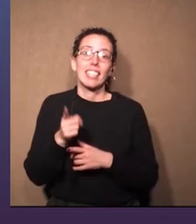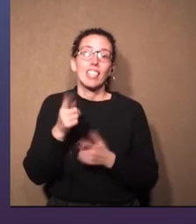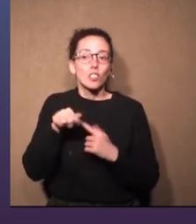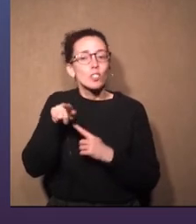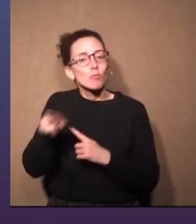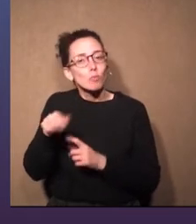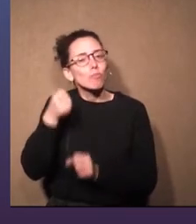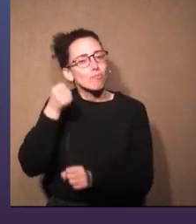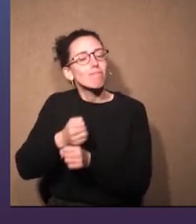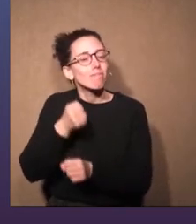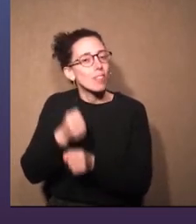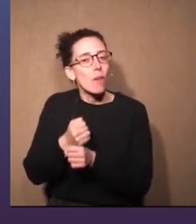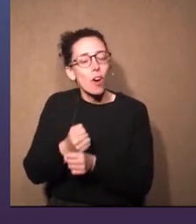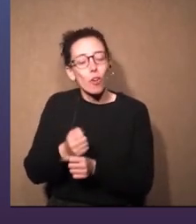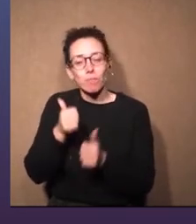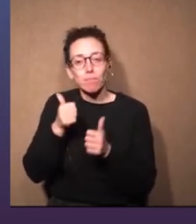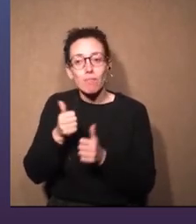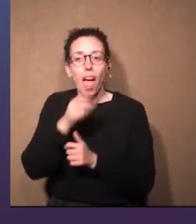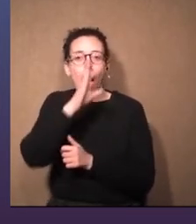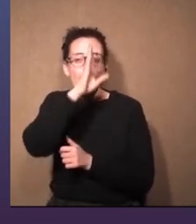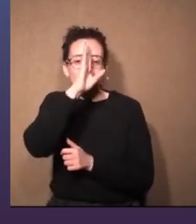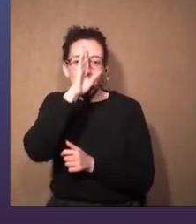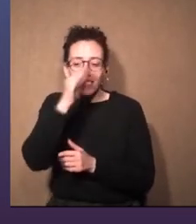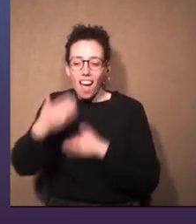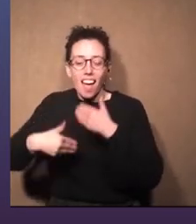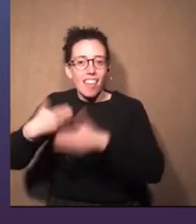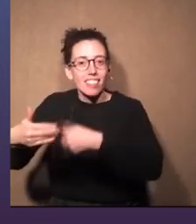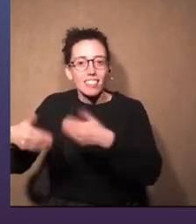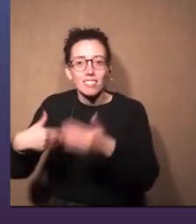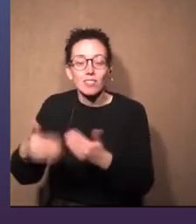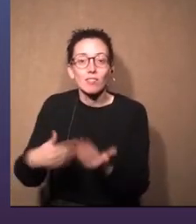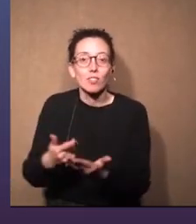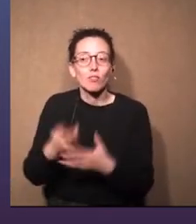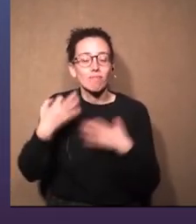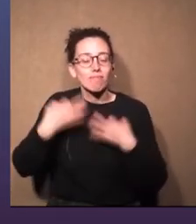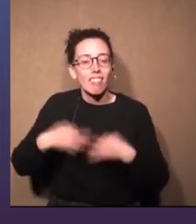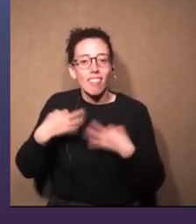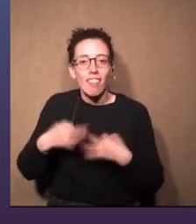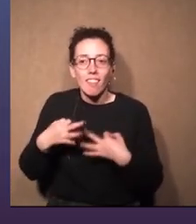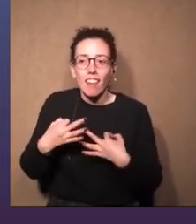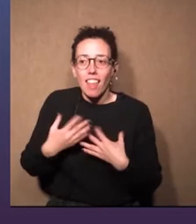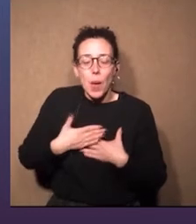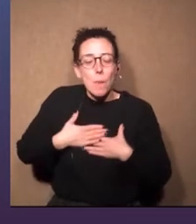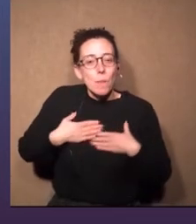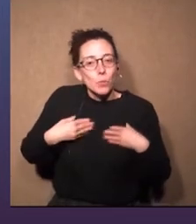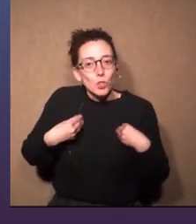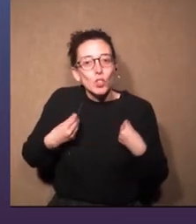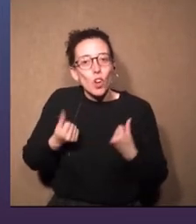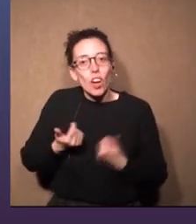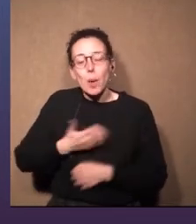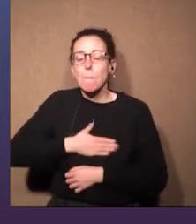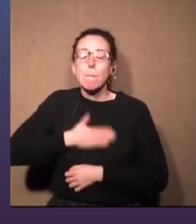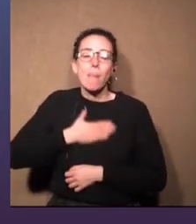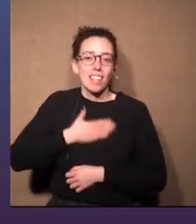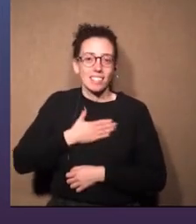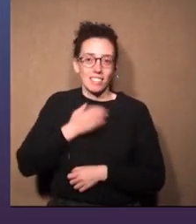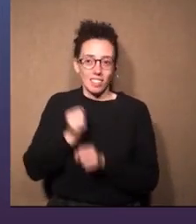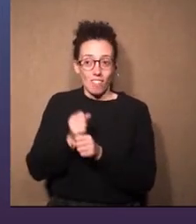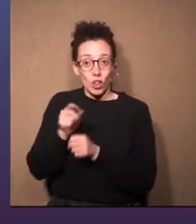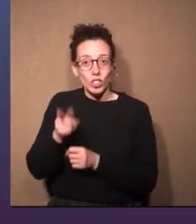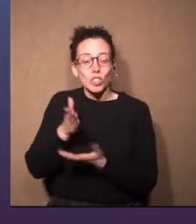Así que has hecho una gran tarea de aprendizaje y de desarrollo, realmente conmovedor y un placer.